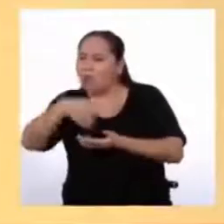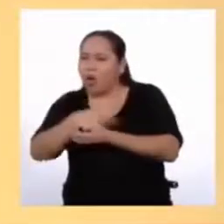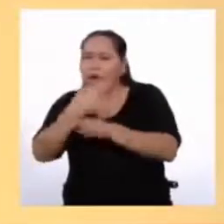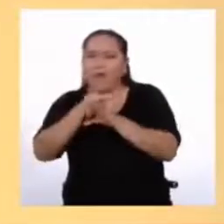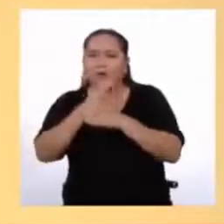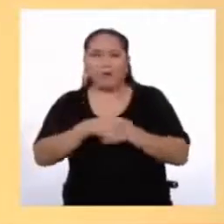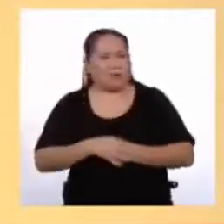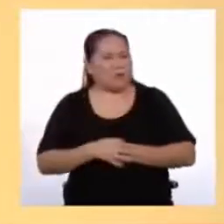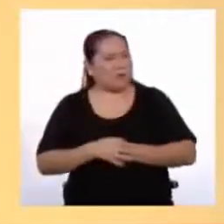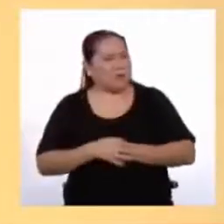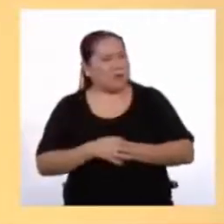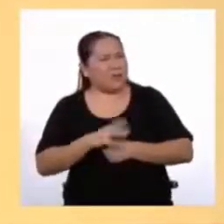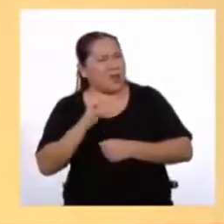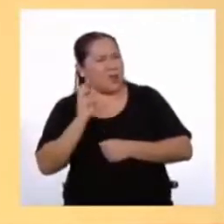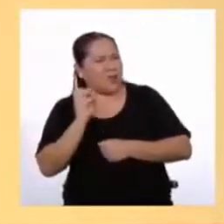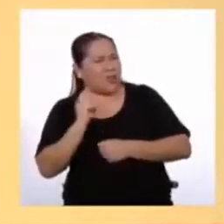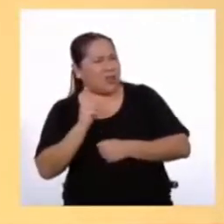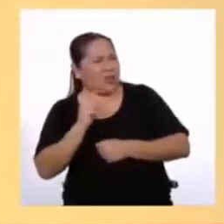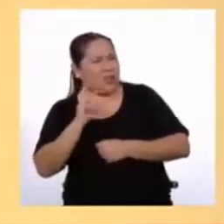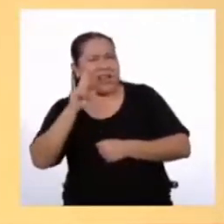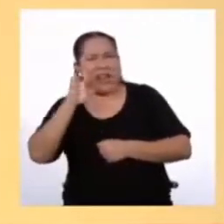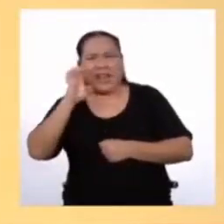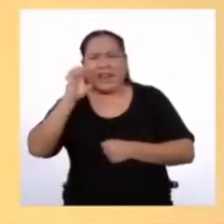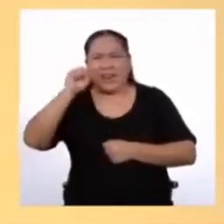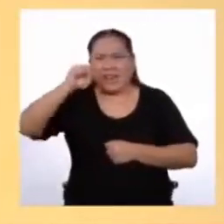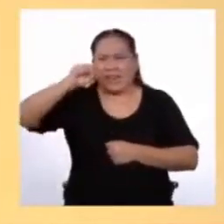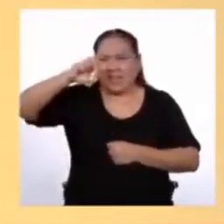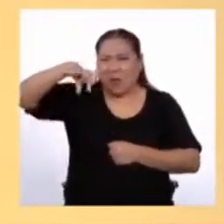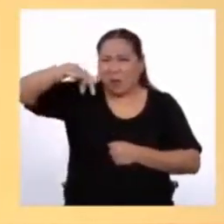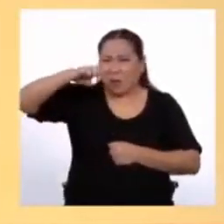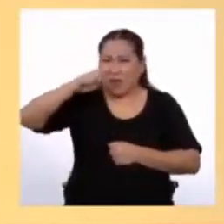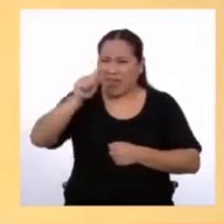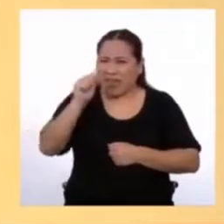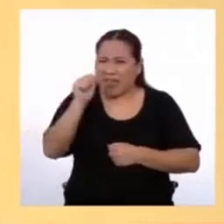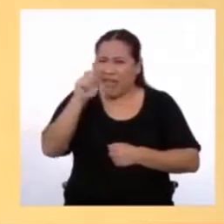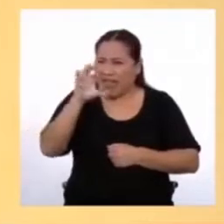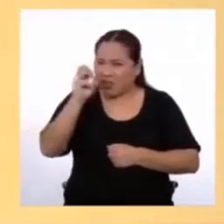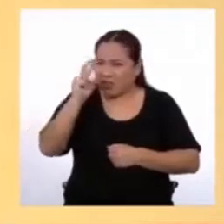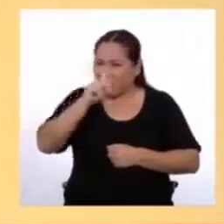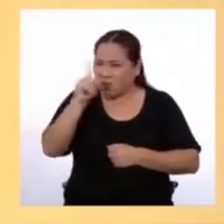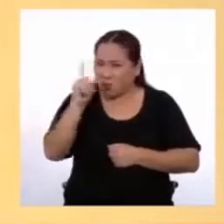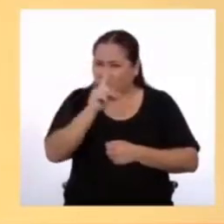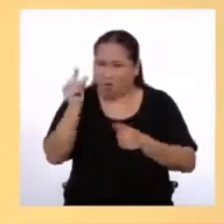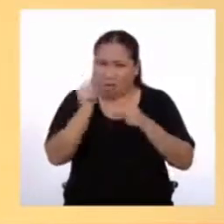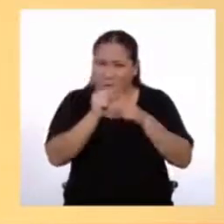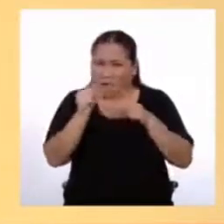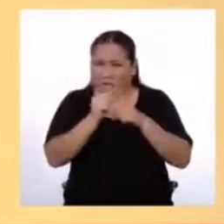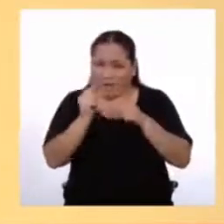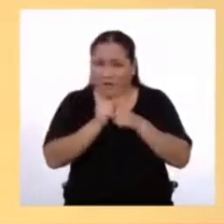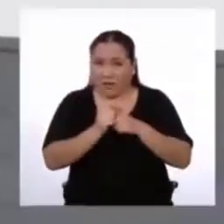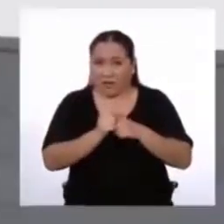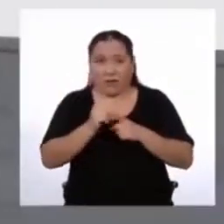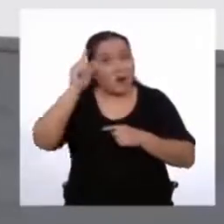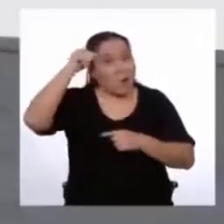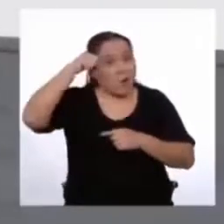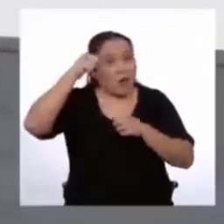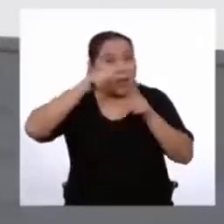Rodrigo, respetación no es una palabra Ahora, recuerda, lenguaje formal